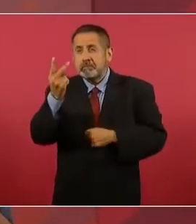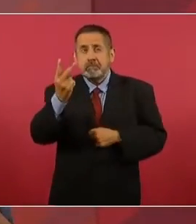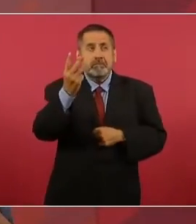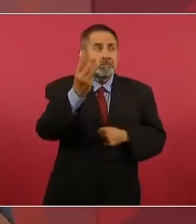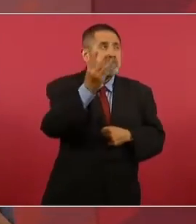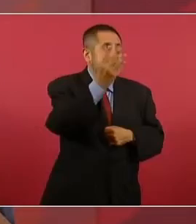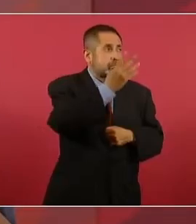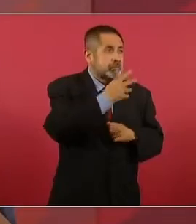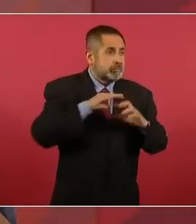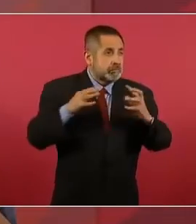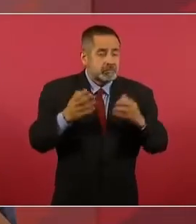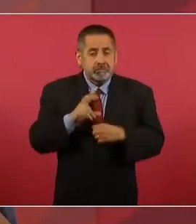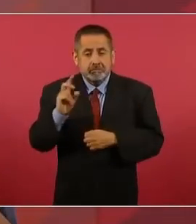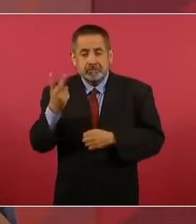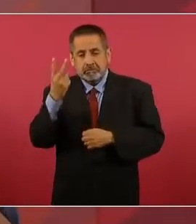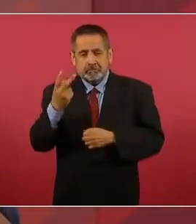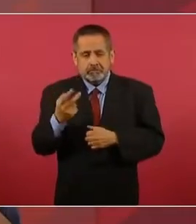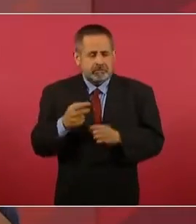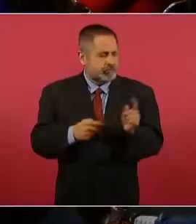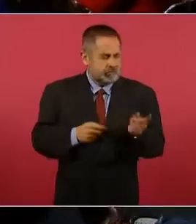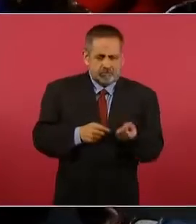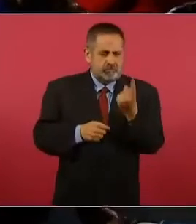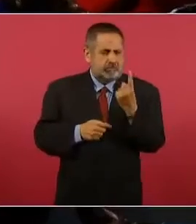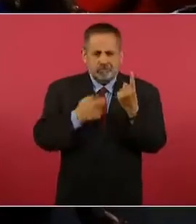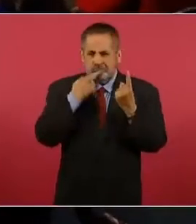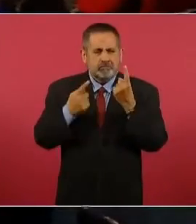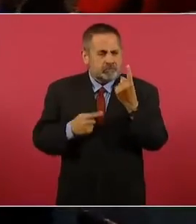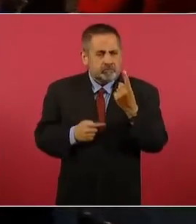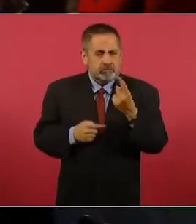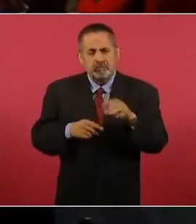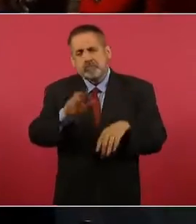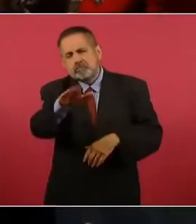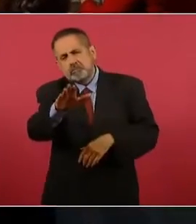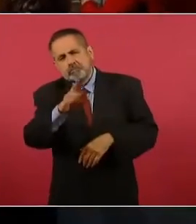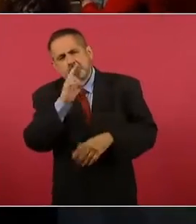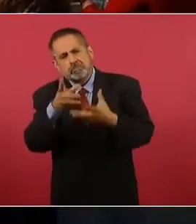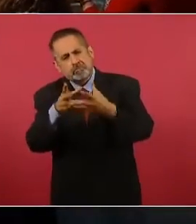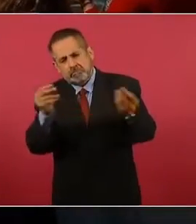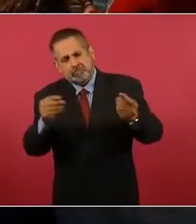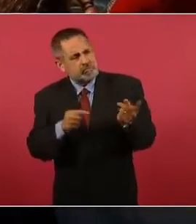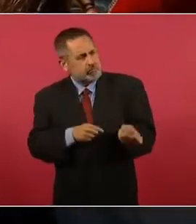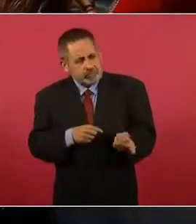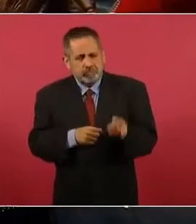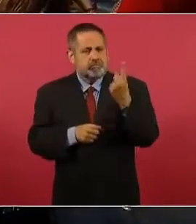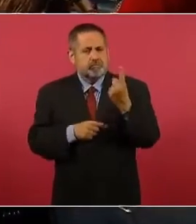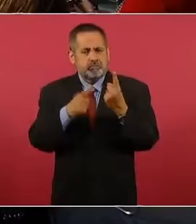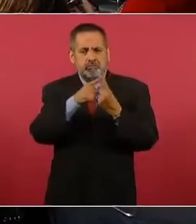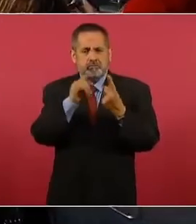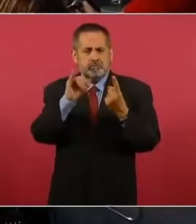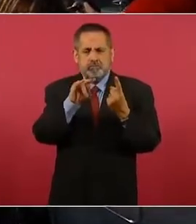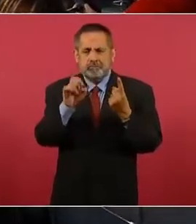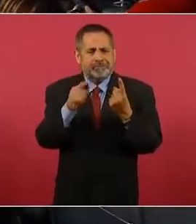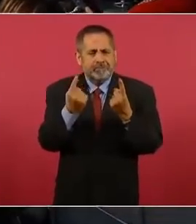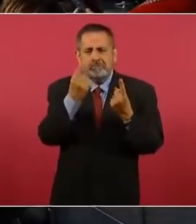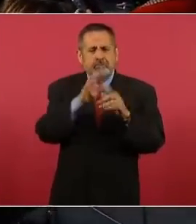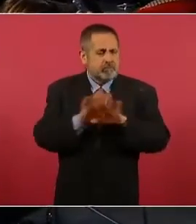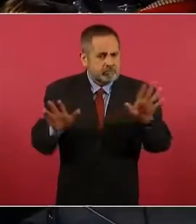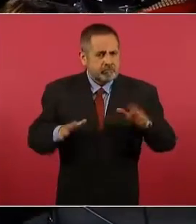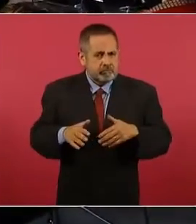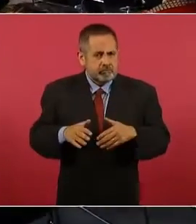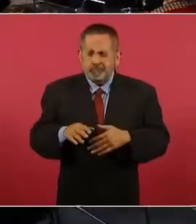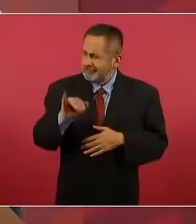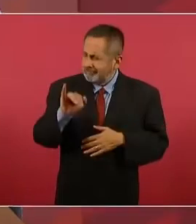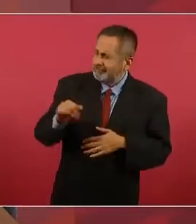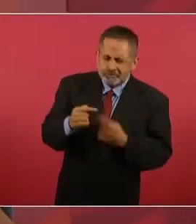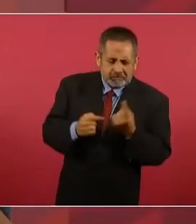¿Deben desaparecer entonces? Sí, sí, llegar a un acuerdo, tener un organismo confiable